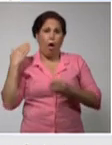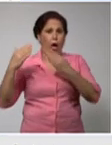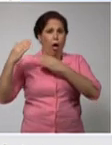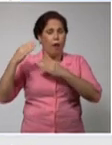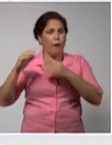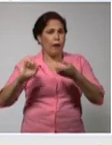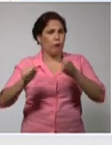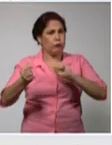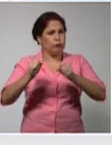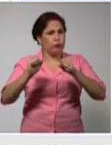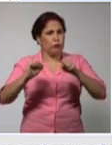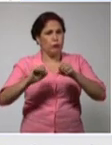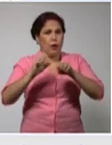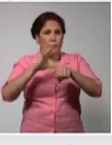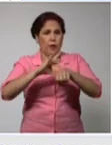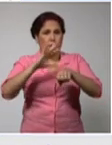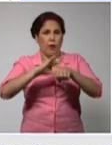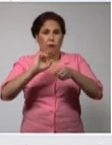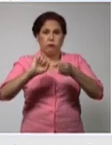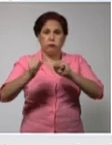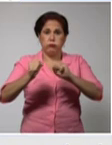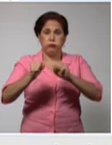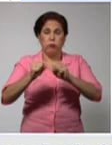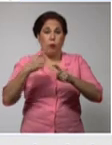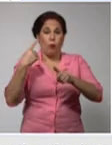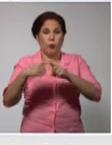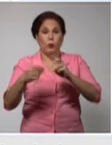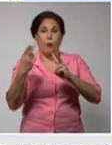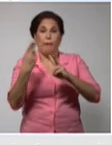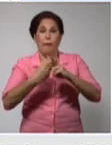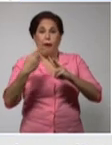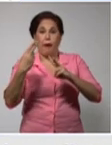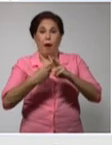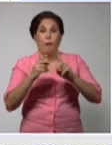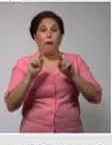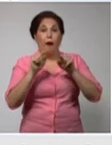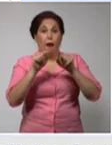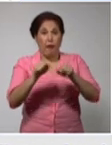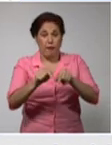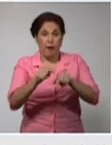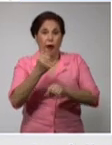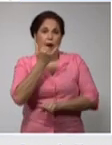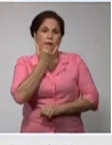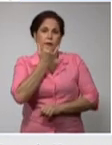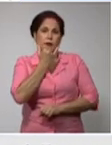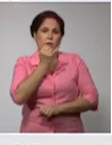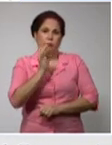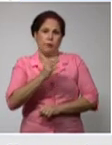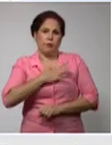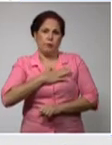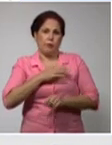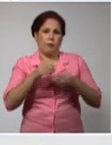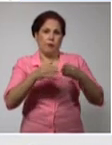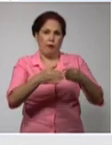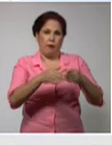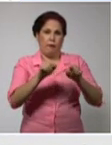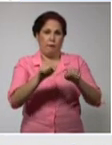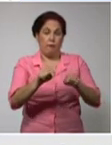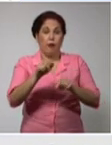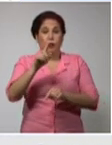control de la pandemia. Vayamos, que es donde ellos tienen la mayor afectación, con una tasa de